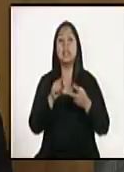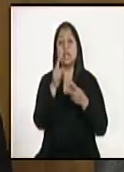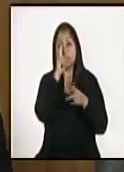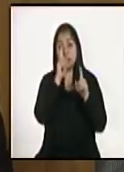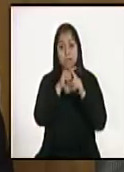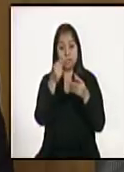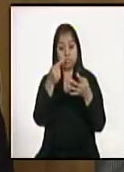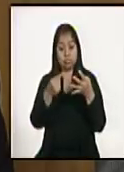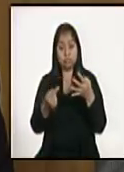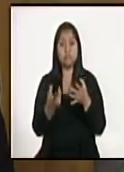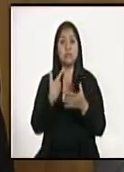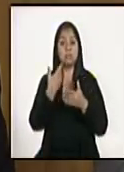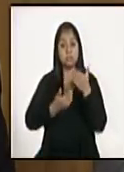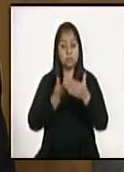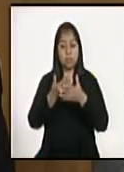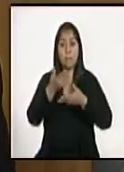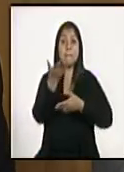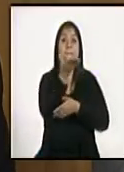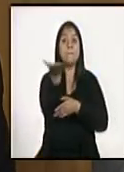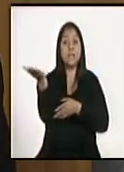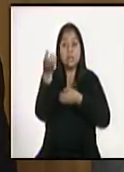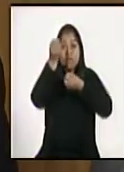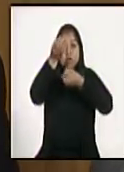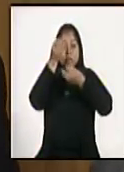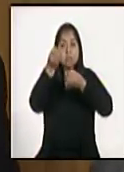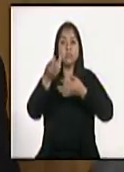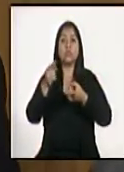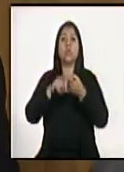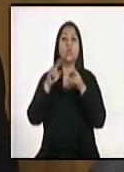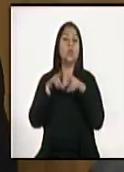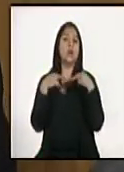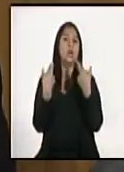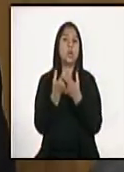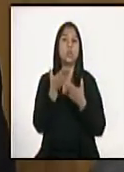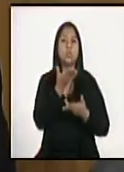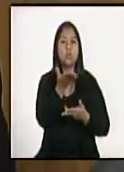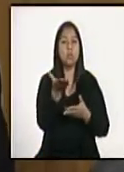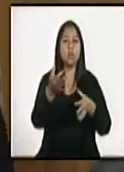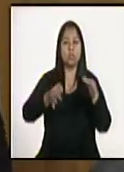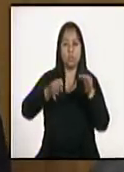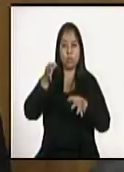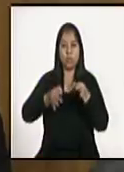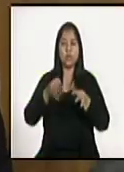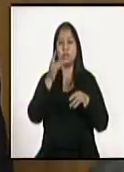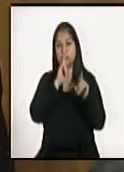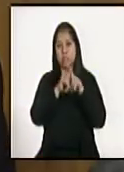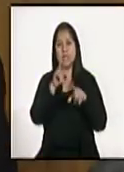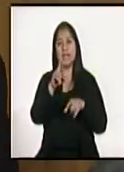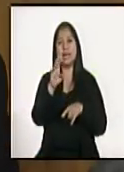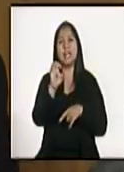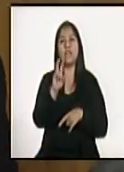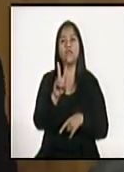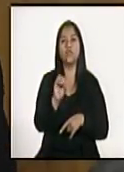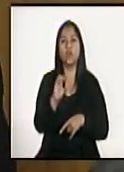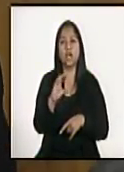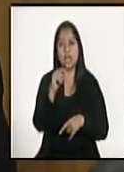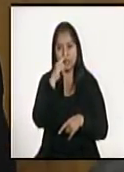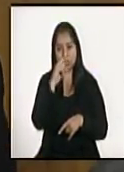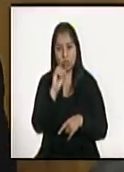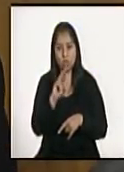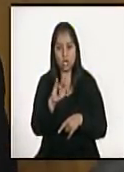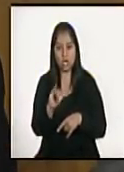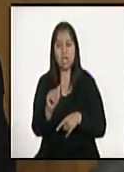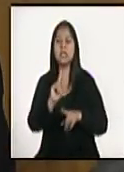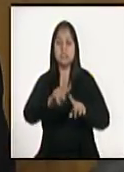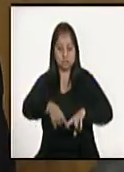plazo para atender requerimientos de información, evacuar audiencias, presentar revocatorias y otros escritos ante la SAT, se suspenden